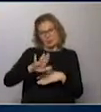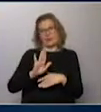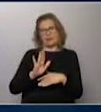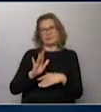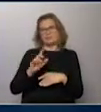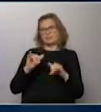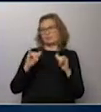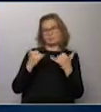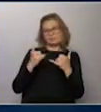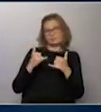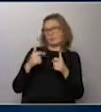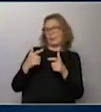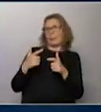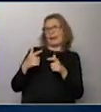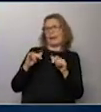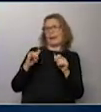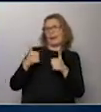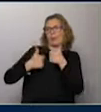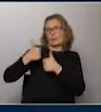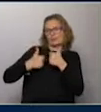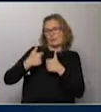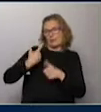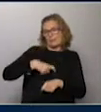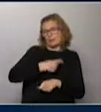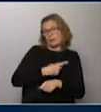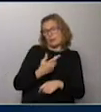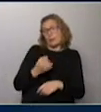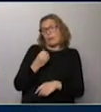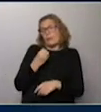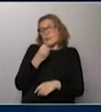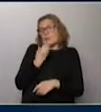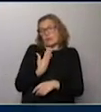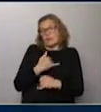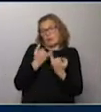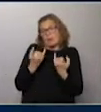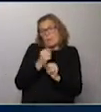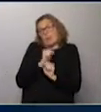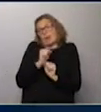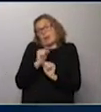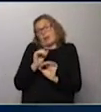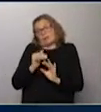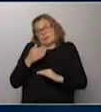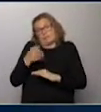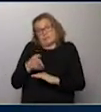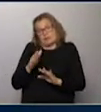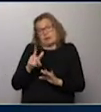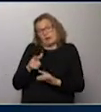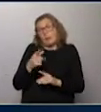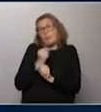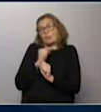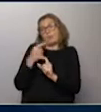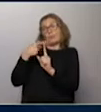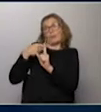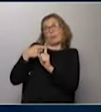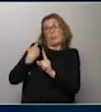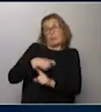tiene competencia exigente. Por lo tanto, Peñal, más allá de que no está en buen momento, tiene rodaje. Y quizás eso puede ser una cuota a favor para